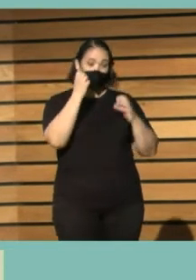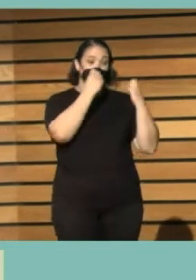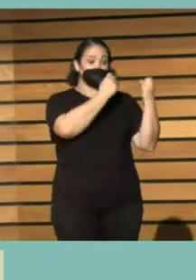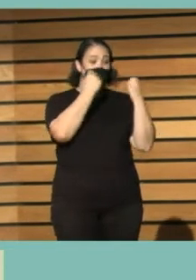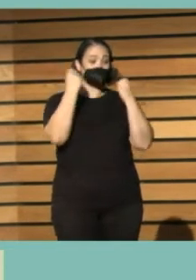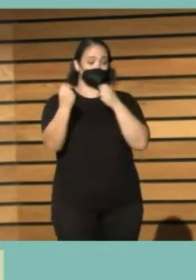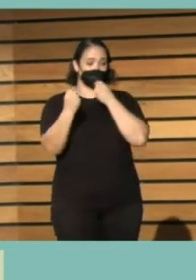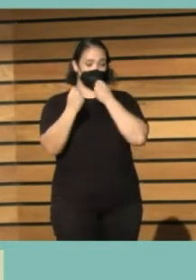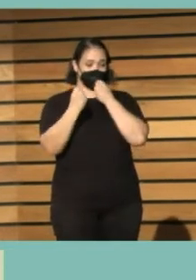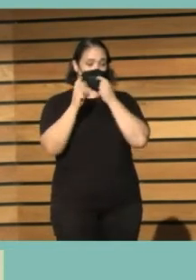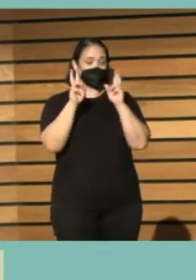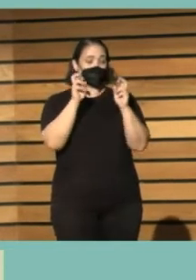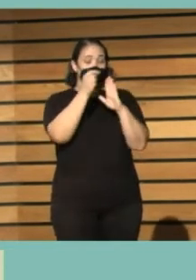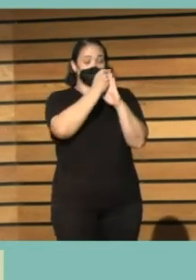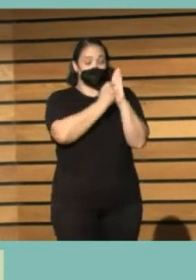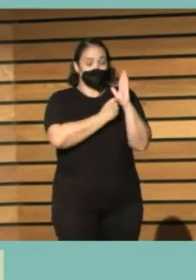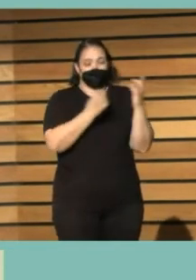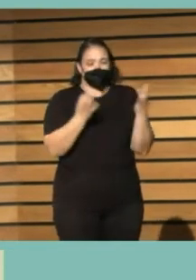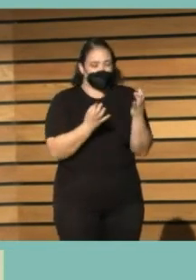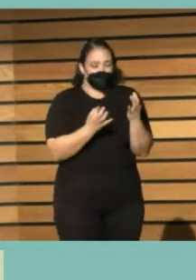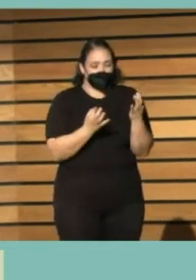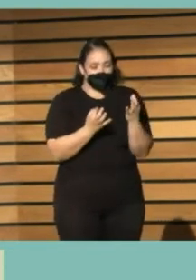Hispana como recolector de metadatos supone